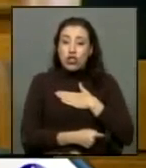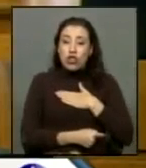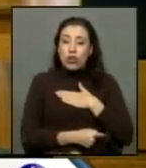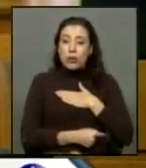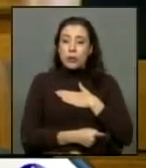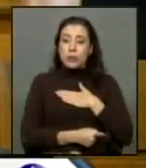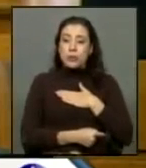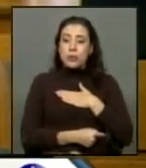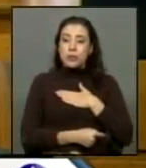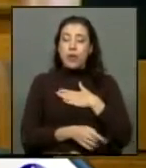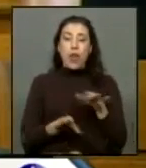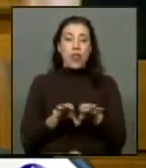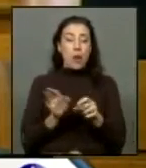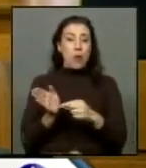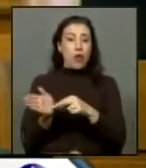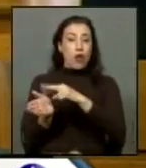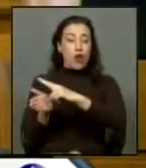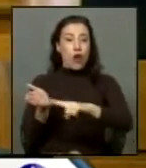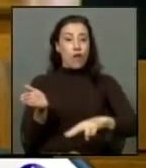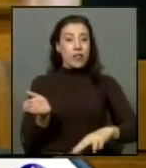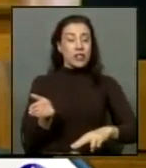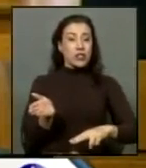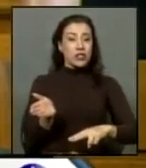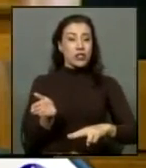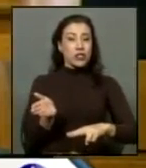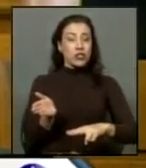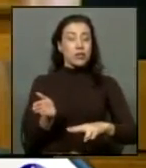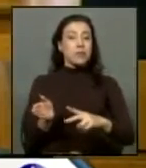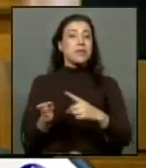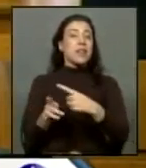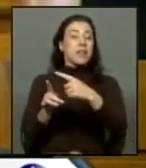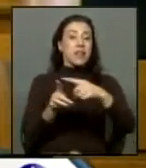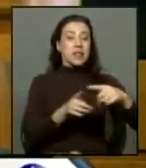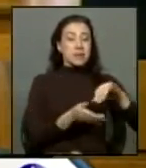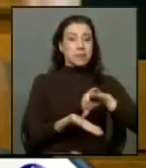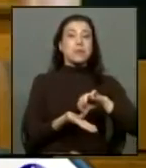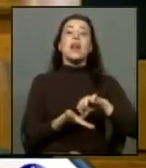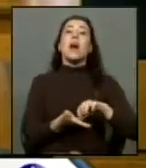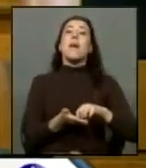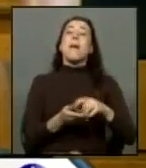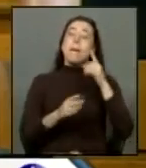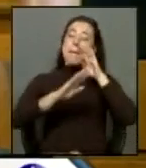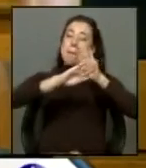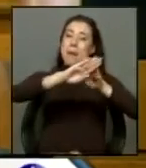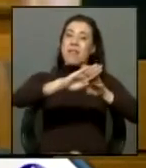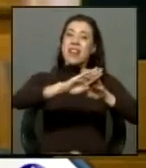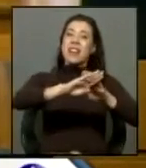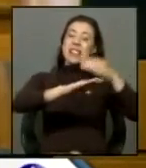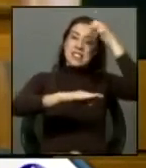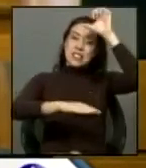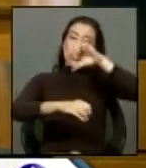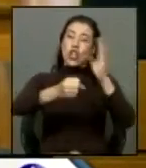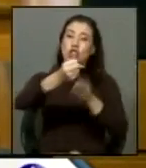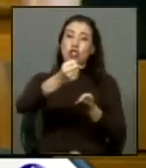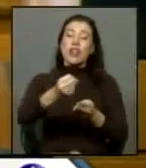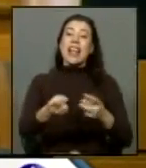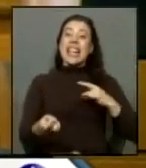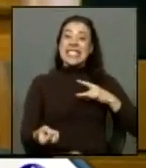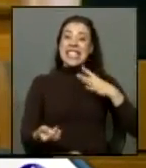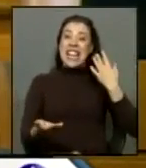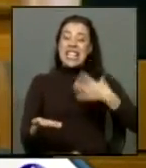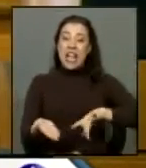conforme a la convención interamericana para prevenir y sancionar la tortura suscrita y ratificada por Chile